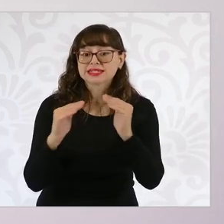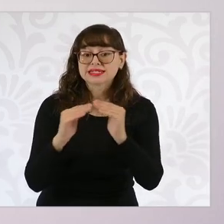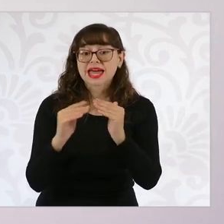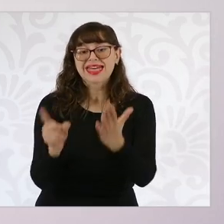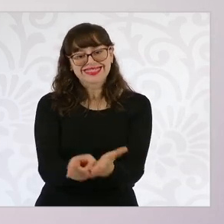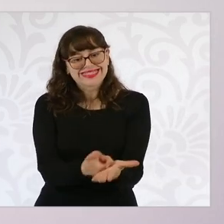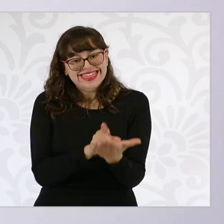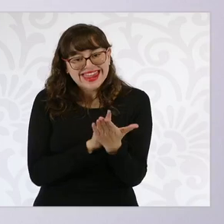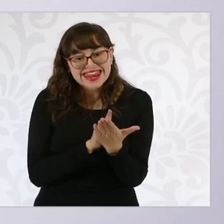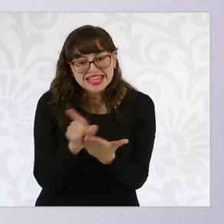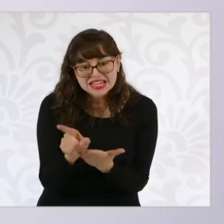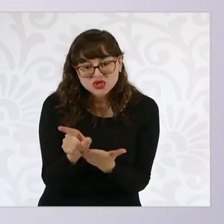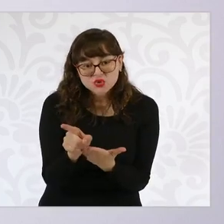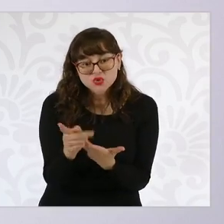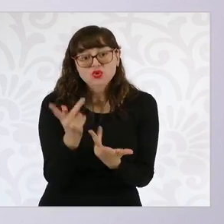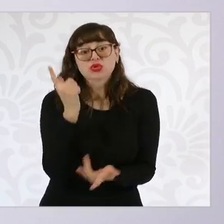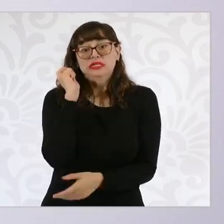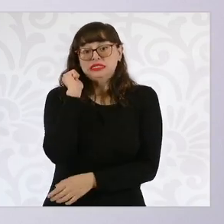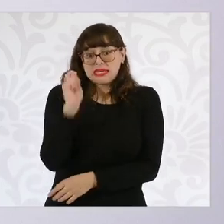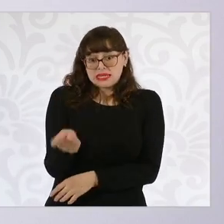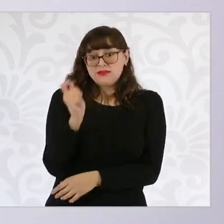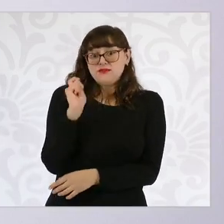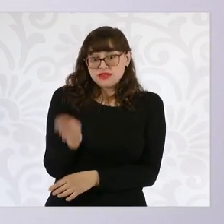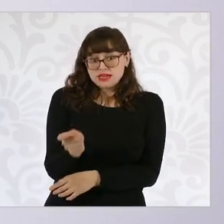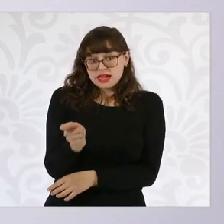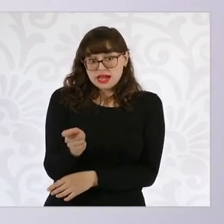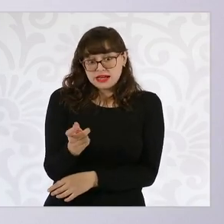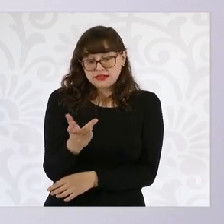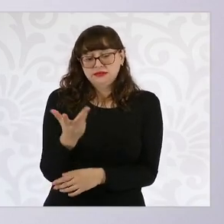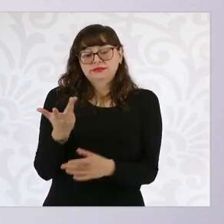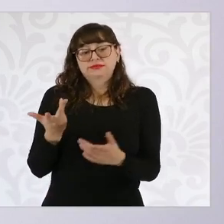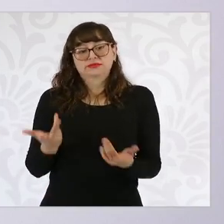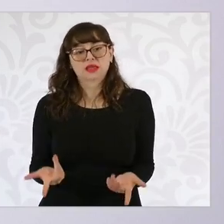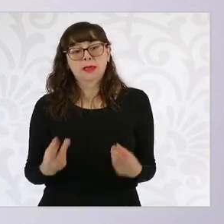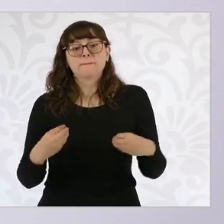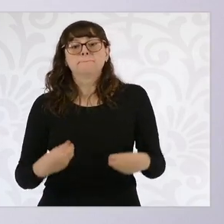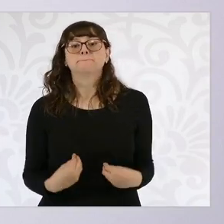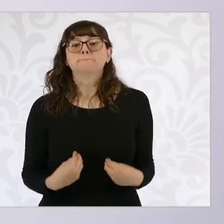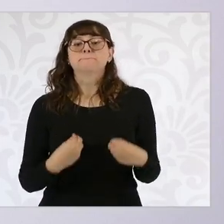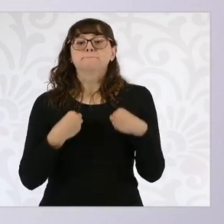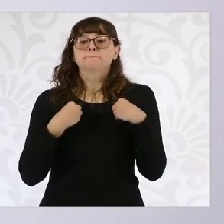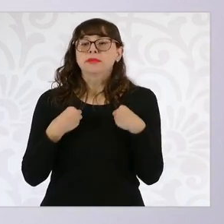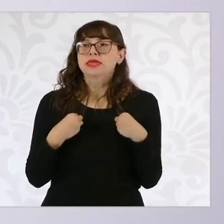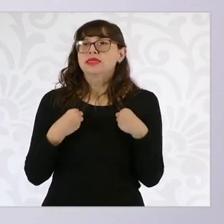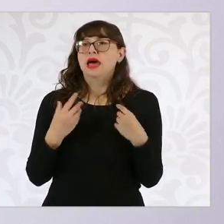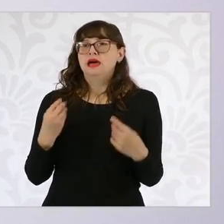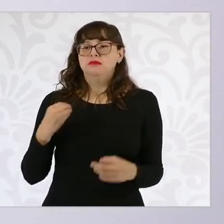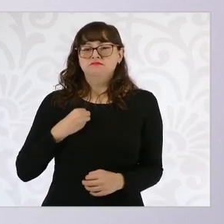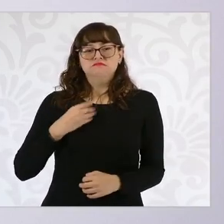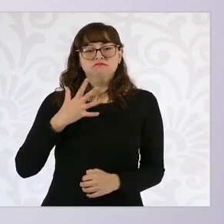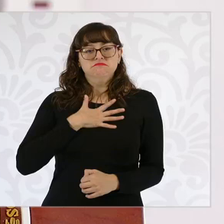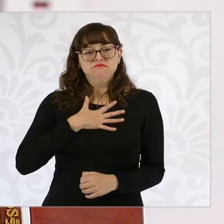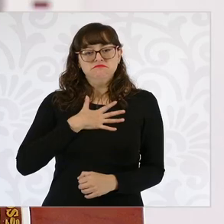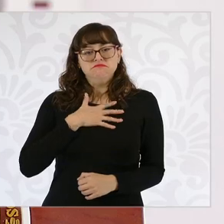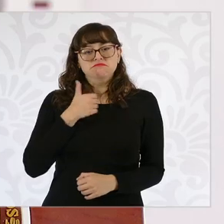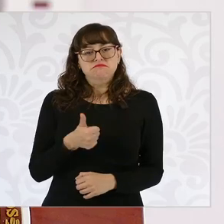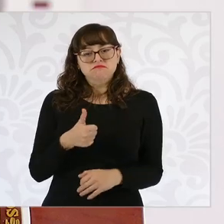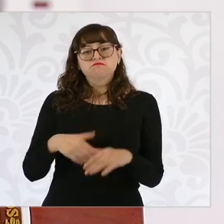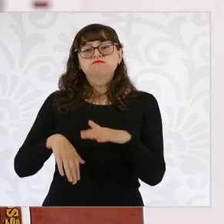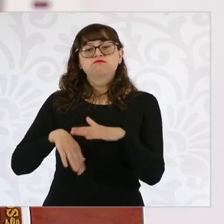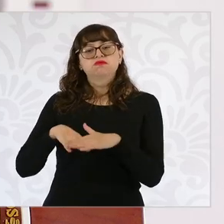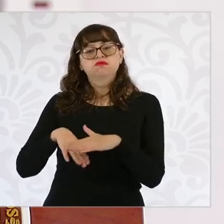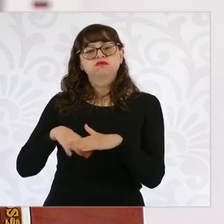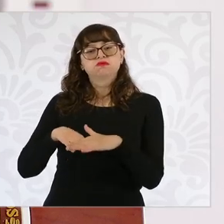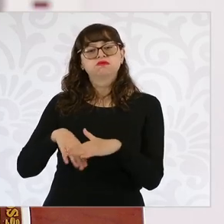derecho, es decir, los mínimos satisfactores para el bienestar de un mexicano o una